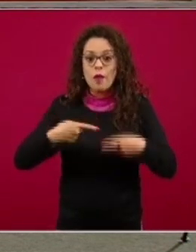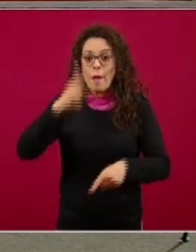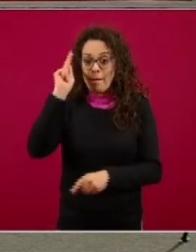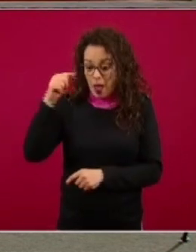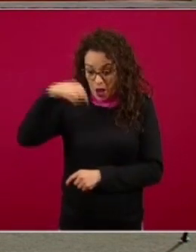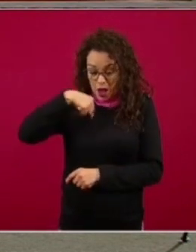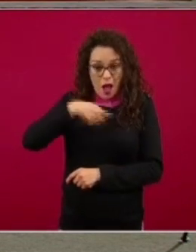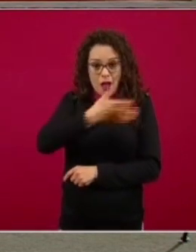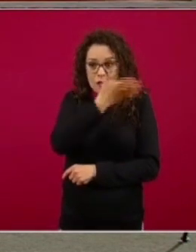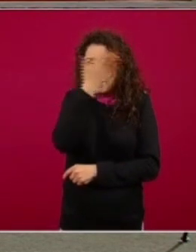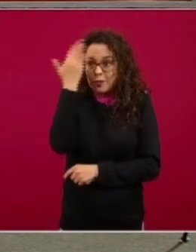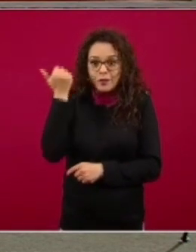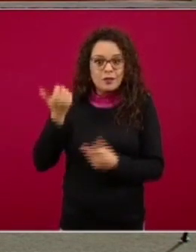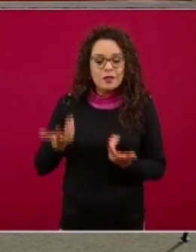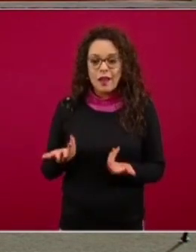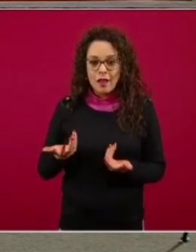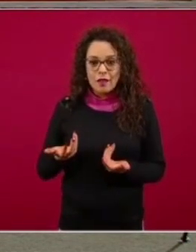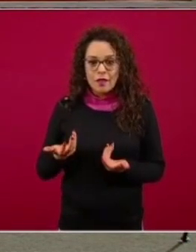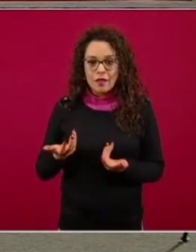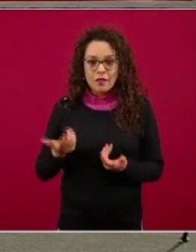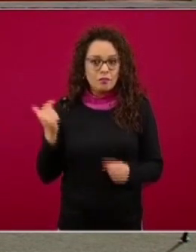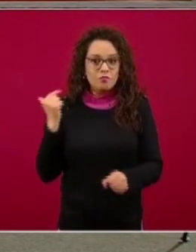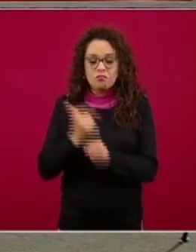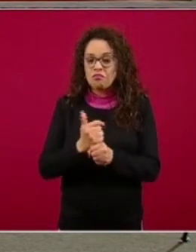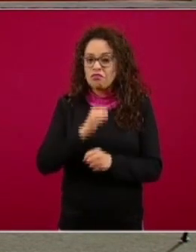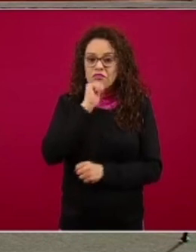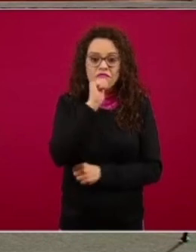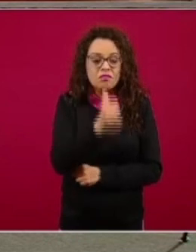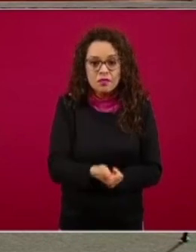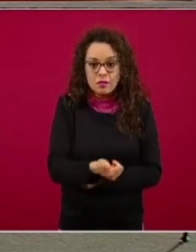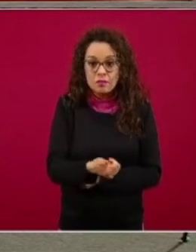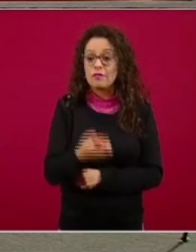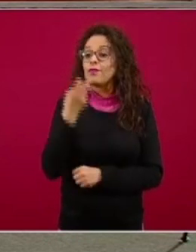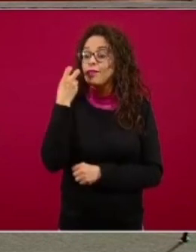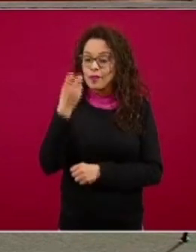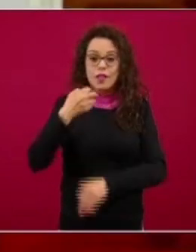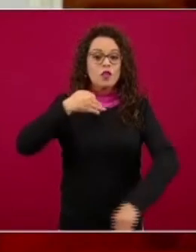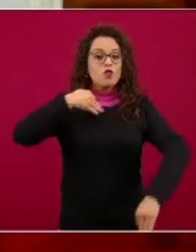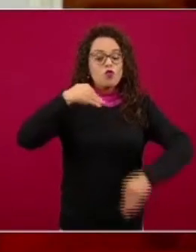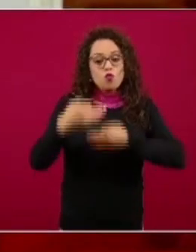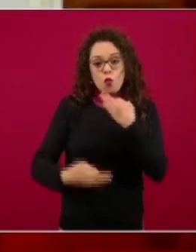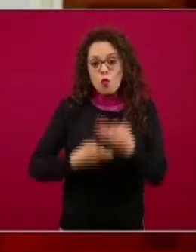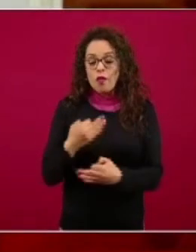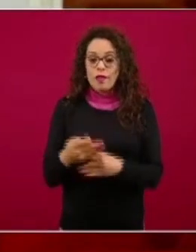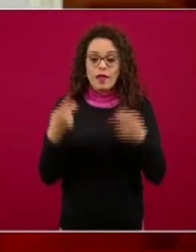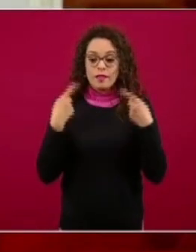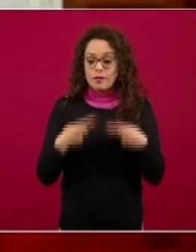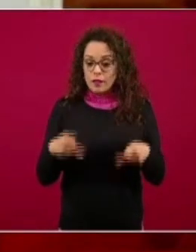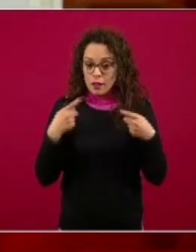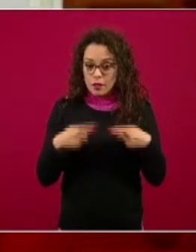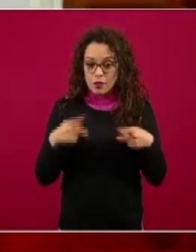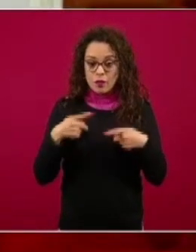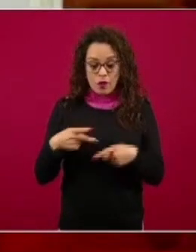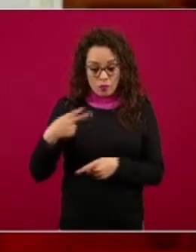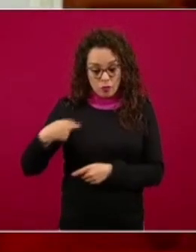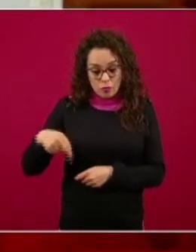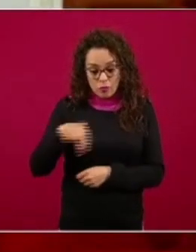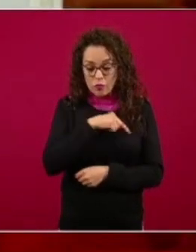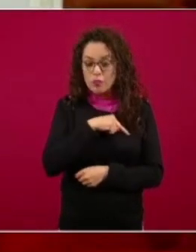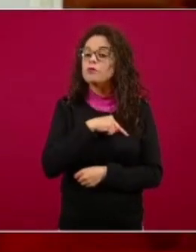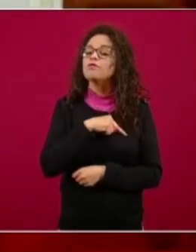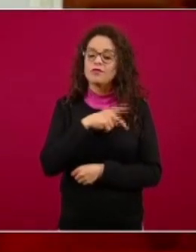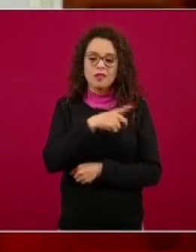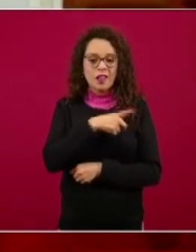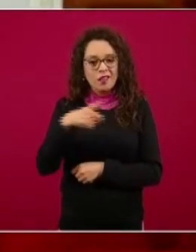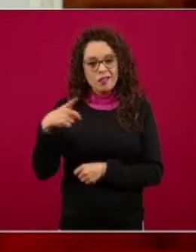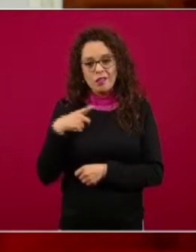está en la mano de todos nosotros, de todos los que participamos, el prevenir la